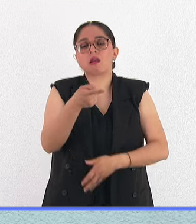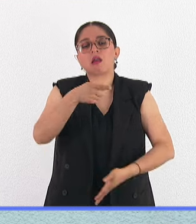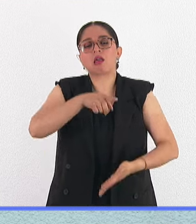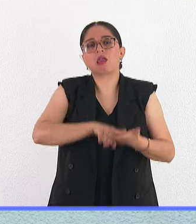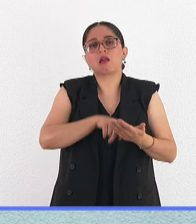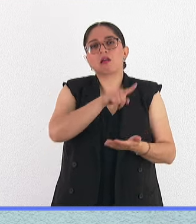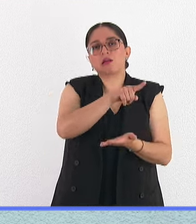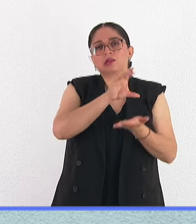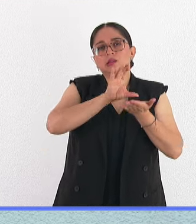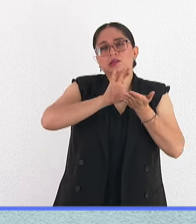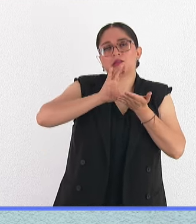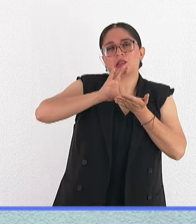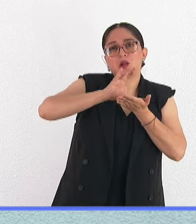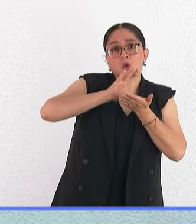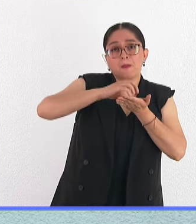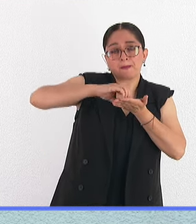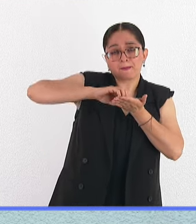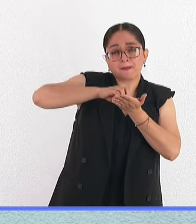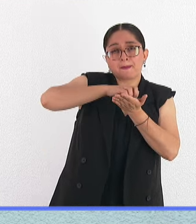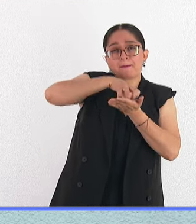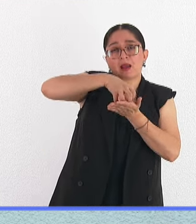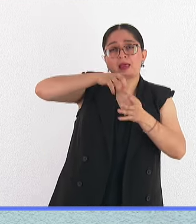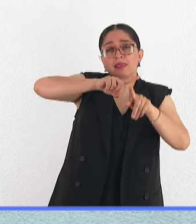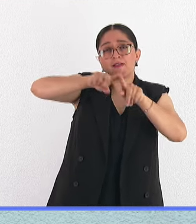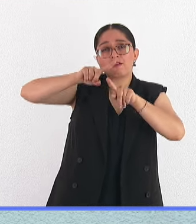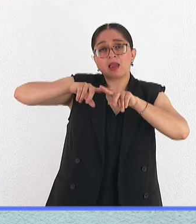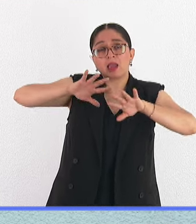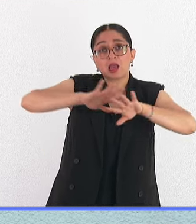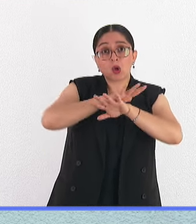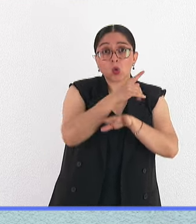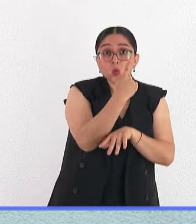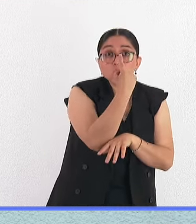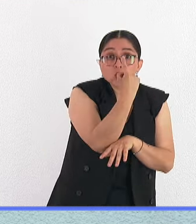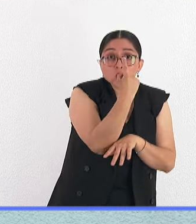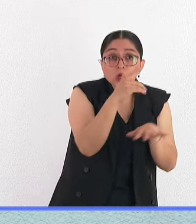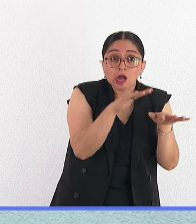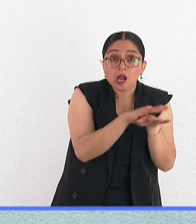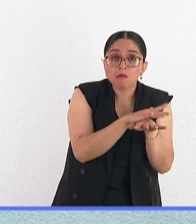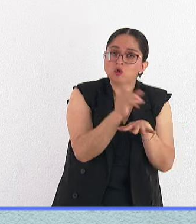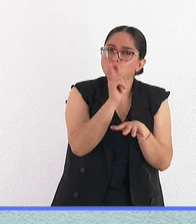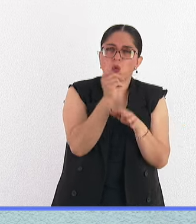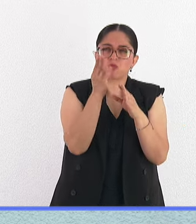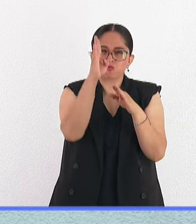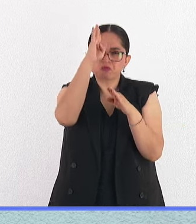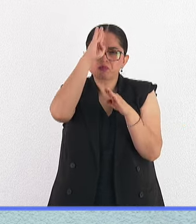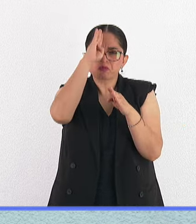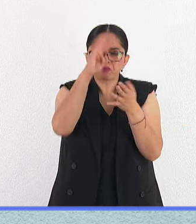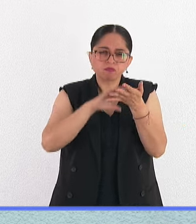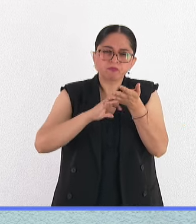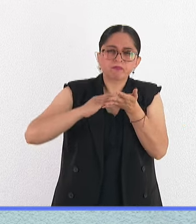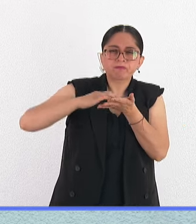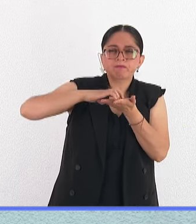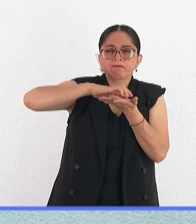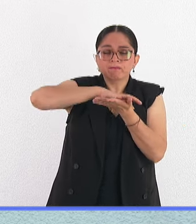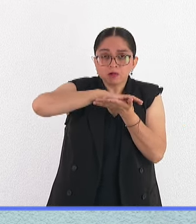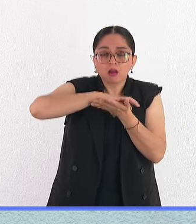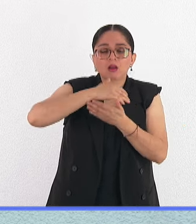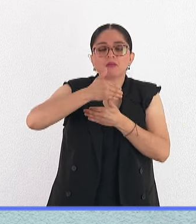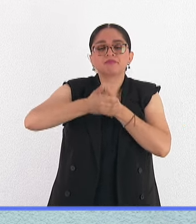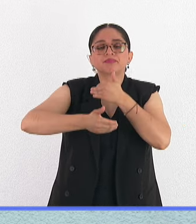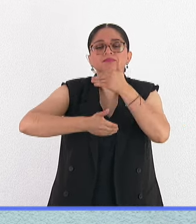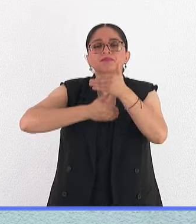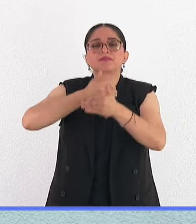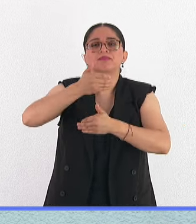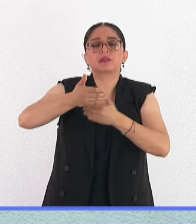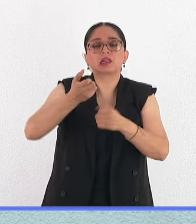se acumulen varias mutaciones. No una mutación es muchas veces suficiente. Con el paso del tiempo,